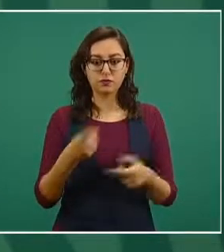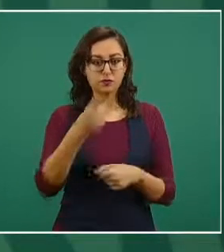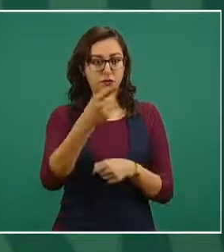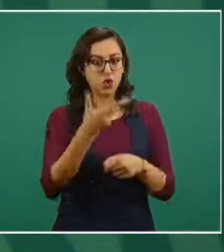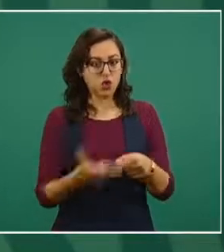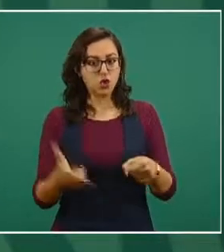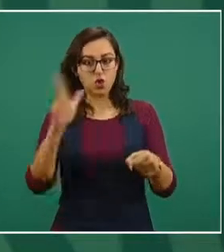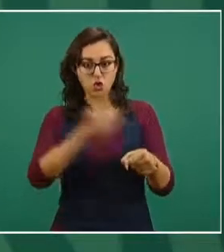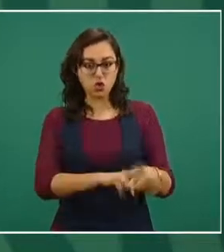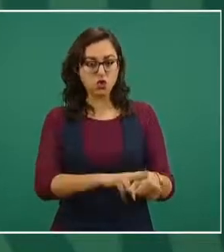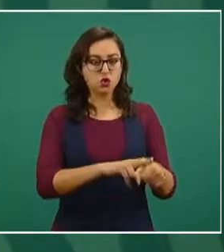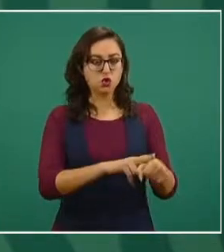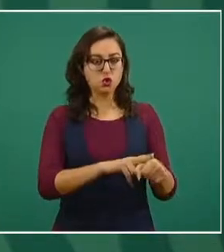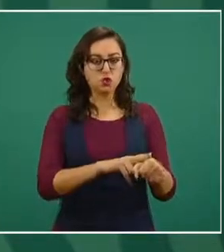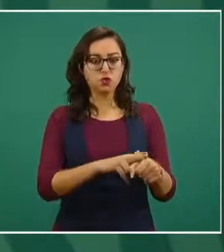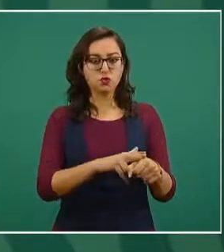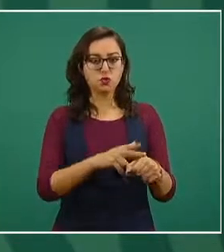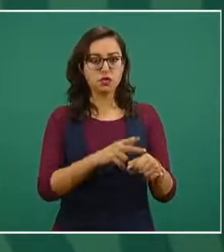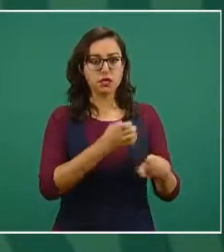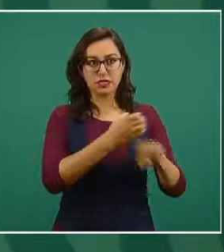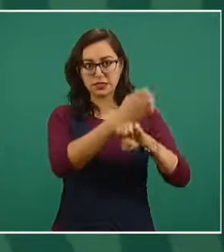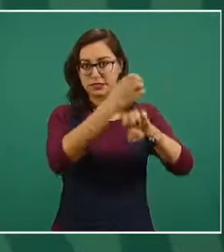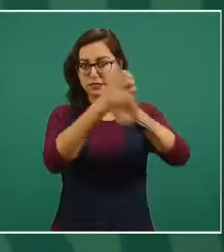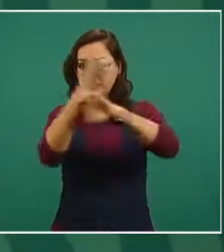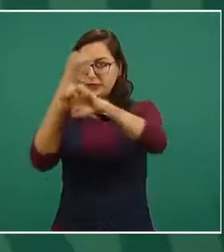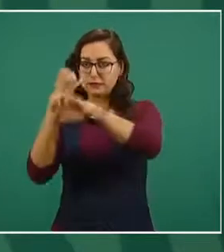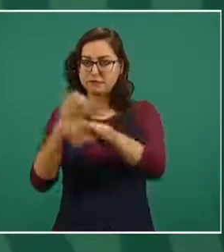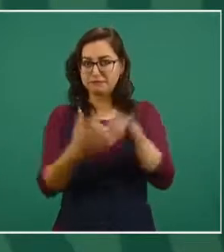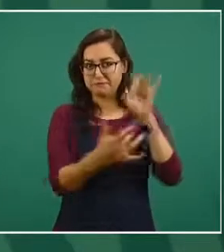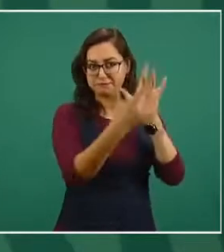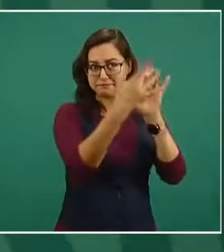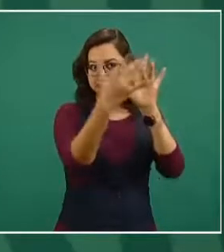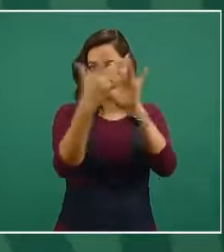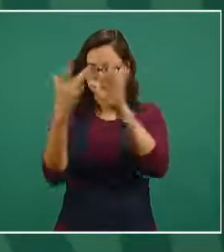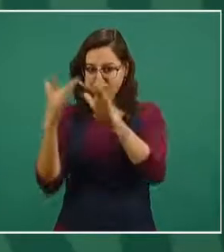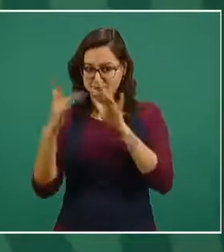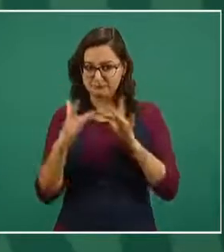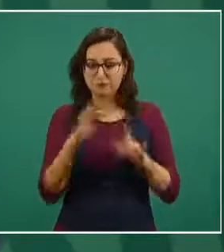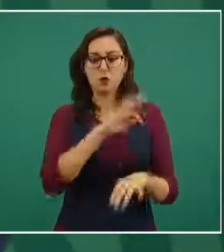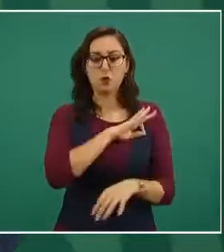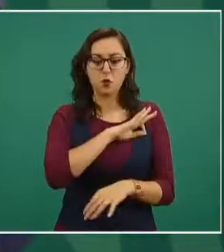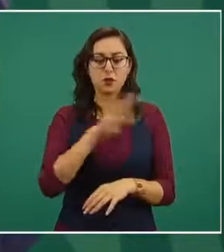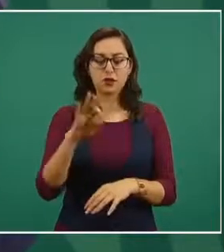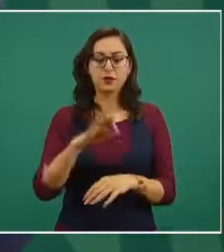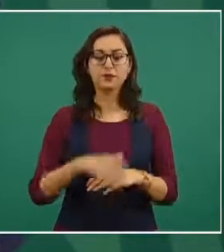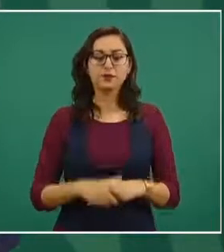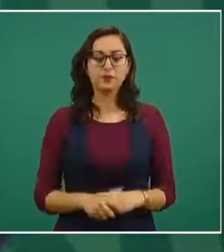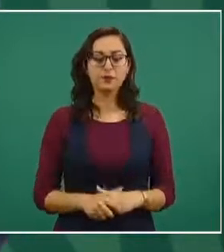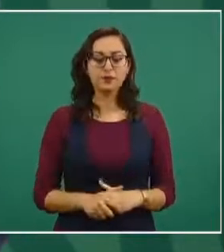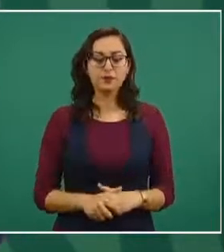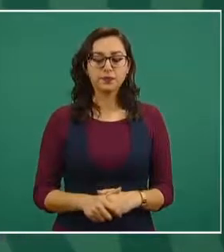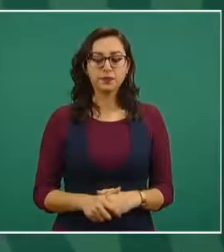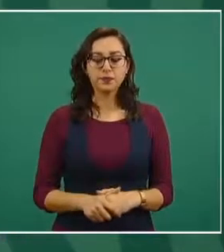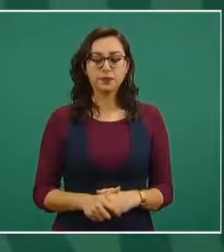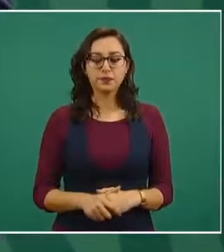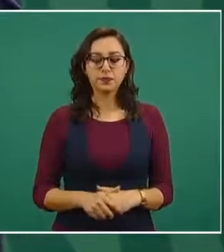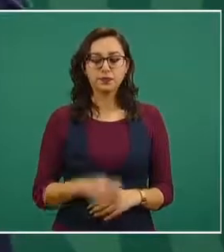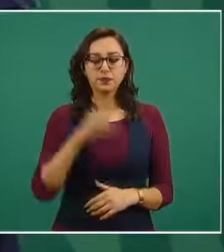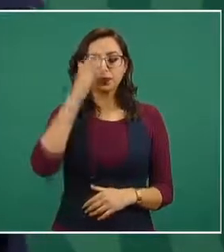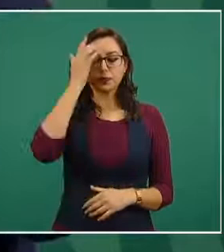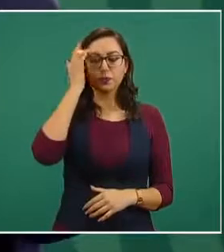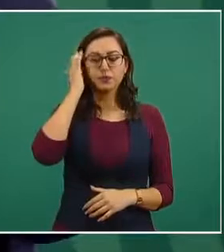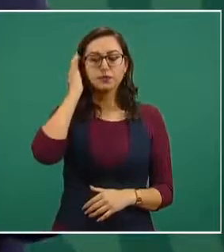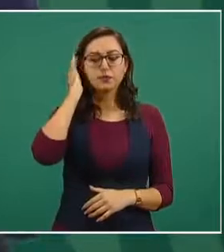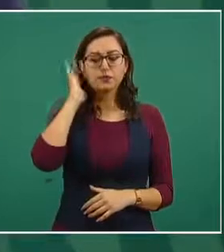estados del país. Bueno, como ustedes saben, ayer la